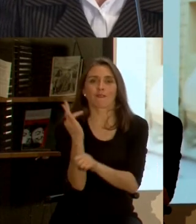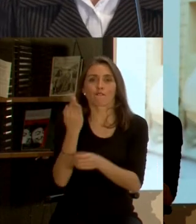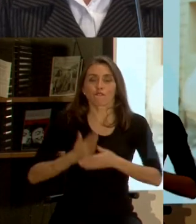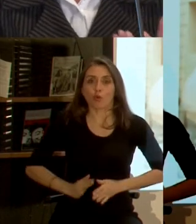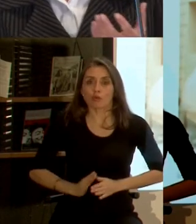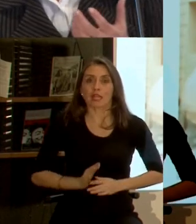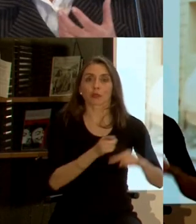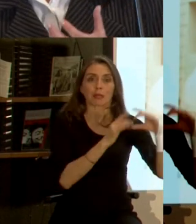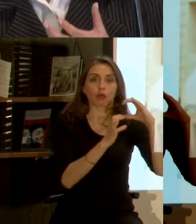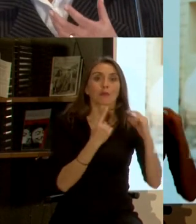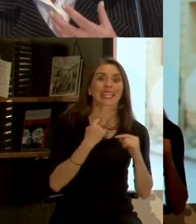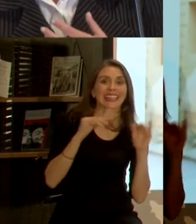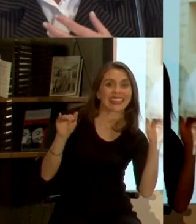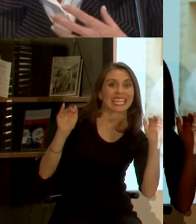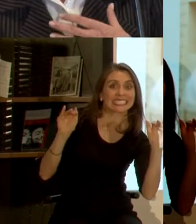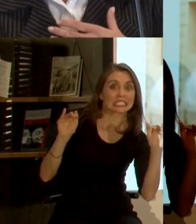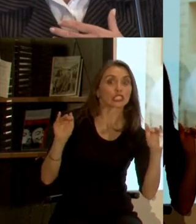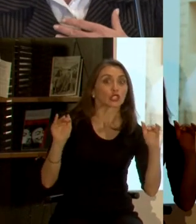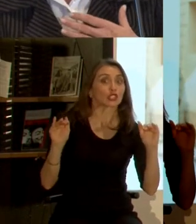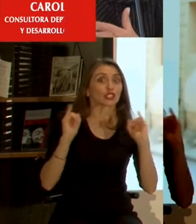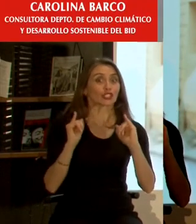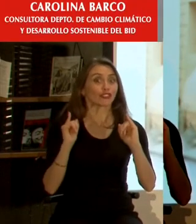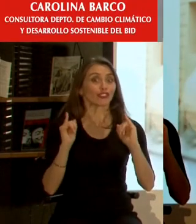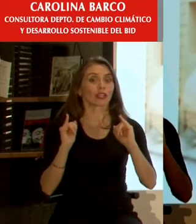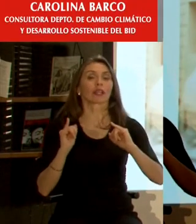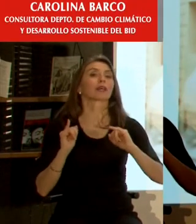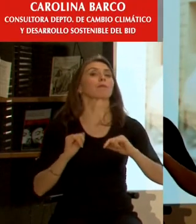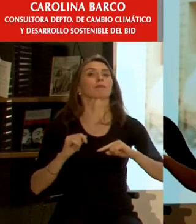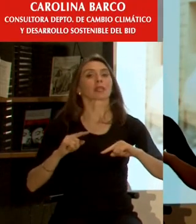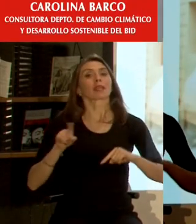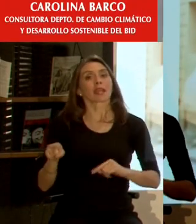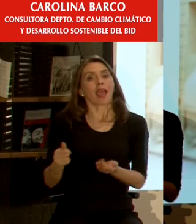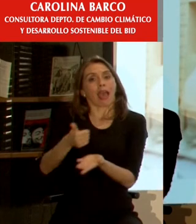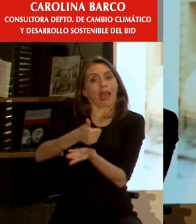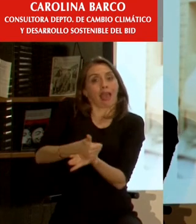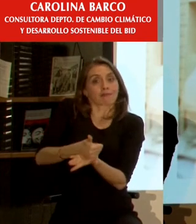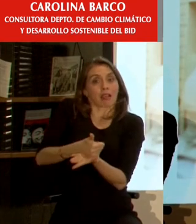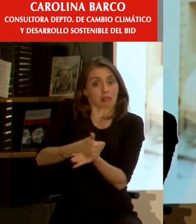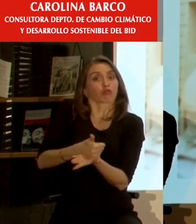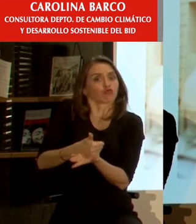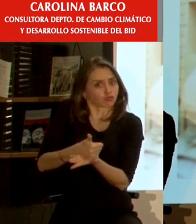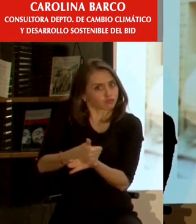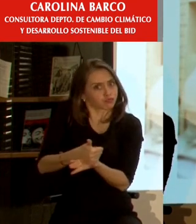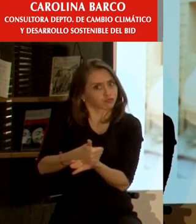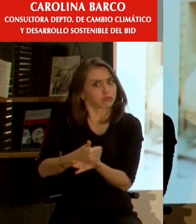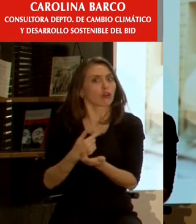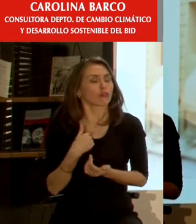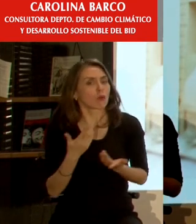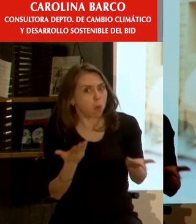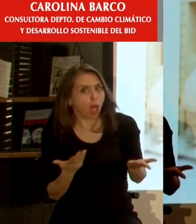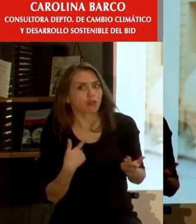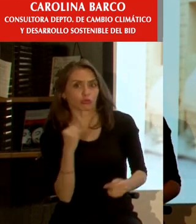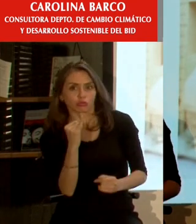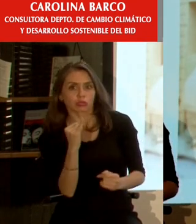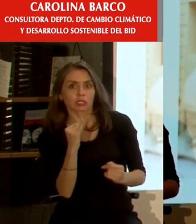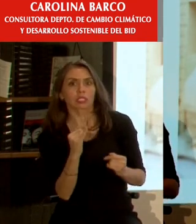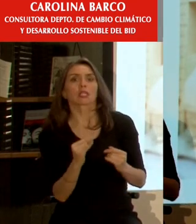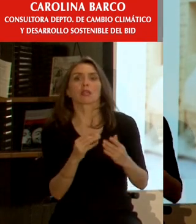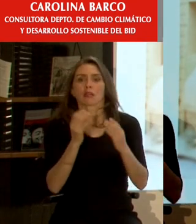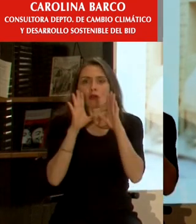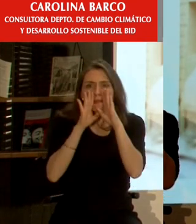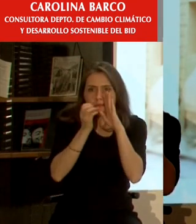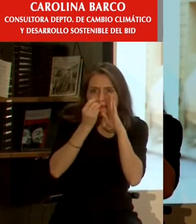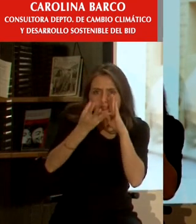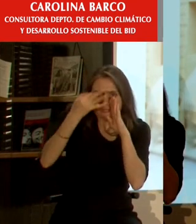los medios donde las administraciones municipales están dispuestas a entrar a este diálogo franco